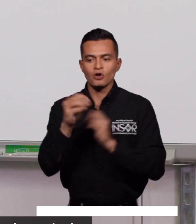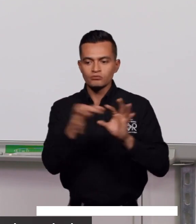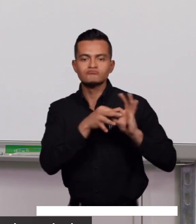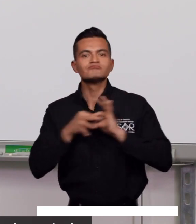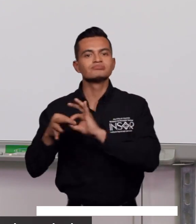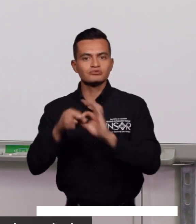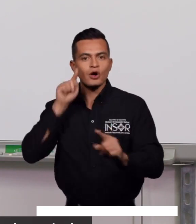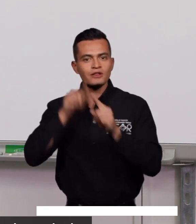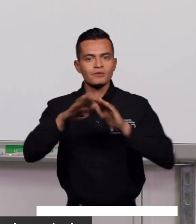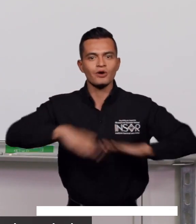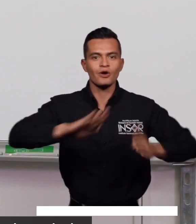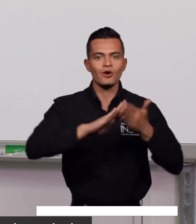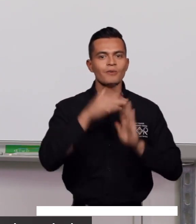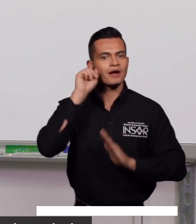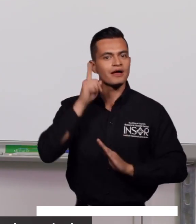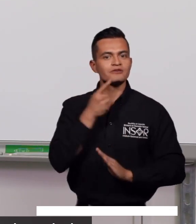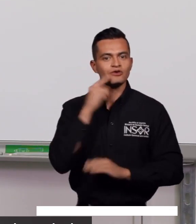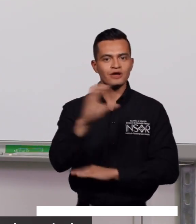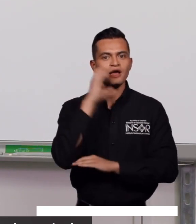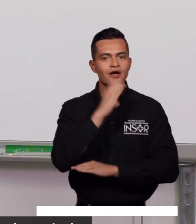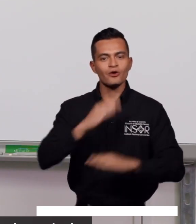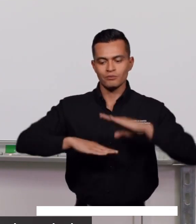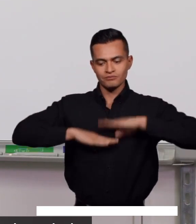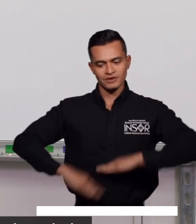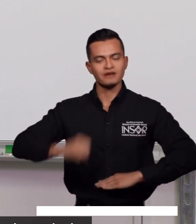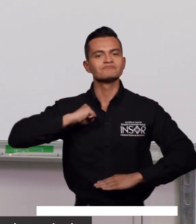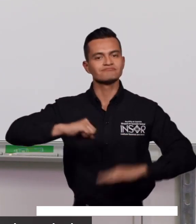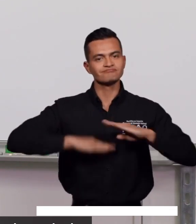verdadero goce efectivo de derechos de la población sorda en Colombia.